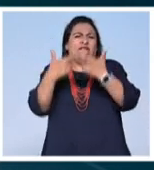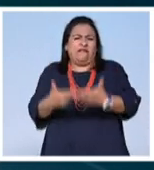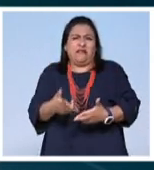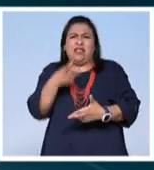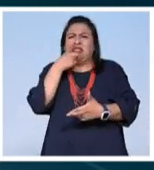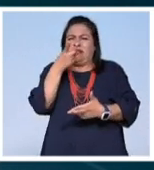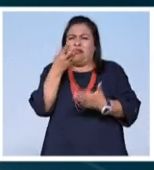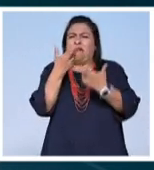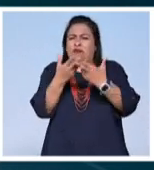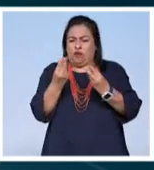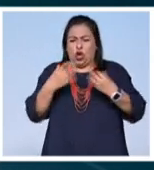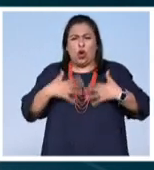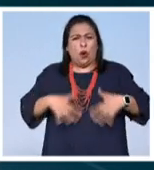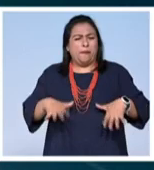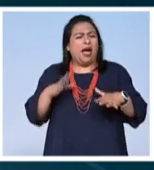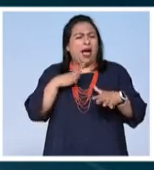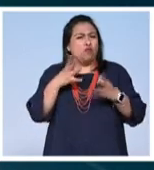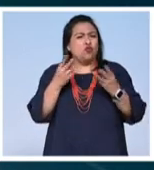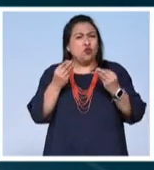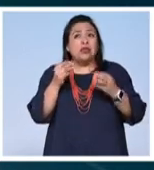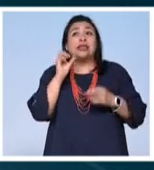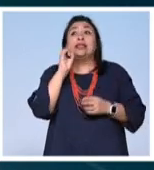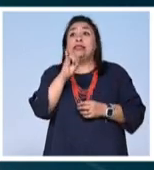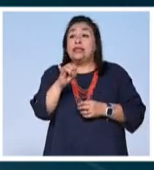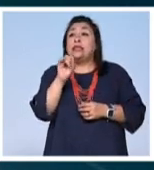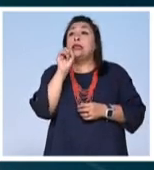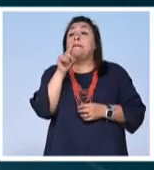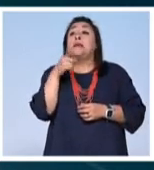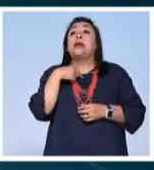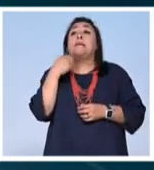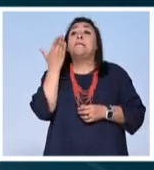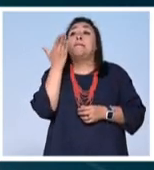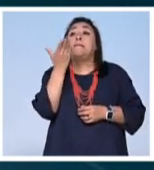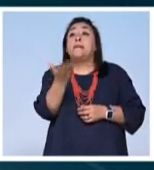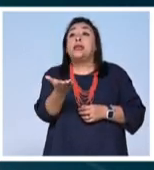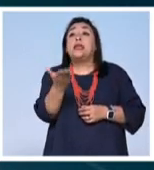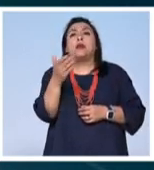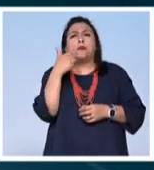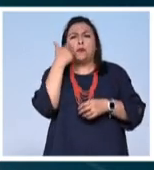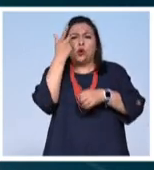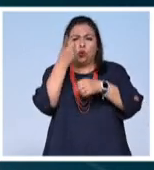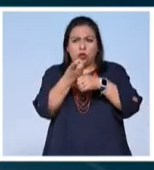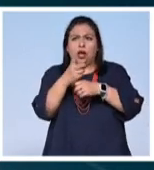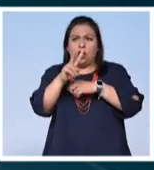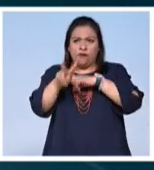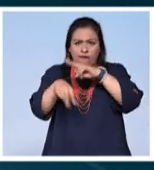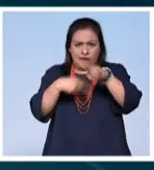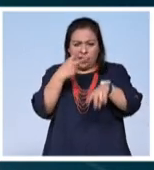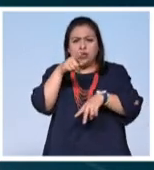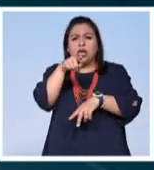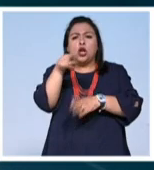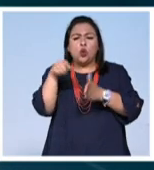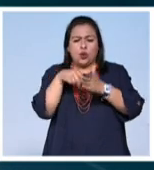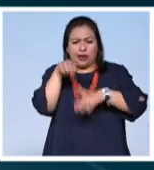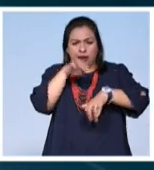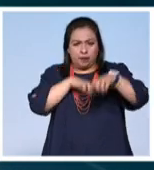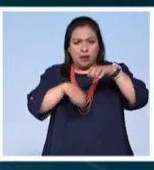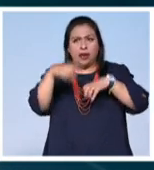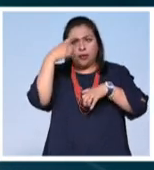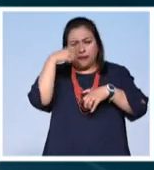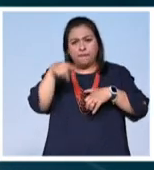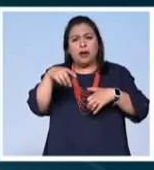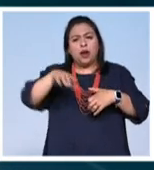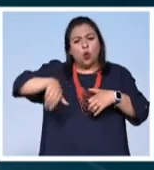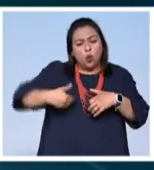decían que ya tienen suficiente ropa, por ejemplo. Sí, ya tienen. Y también lo que están pidiendo son voluntarios para que acudan a esta sede para